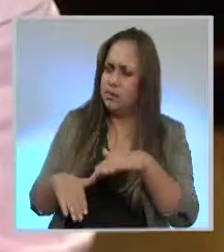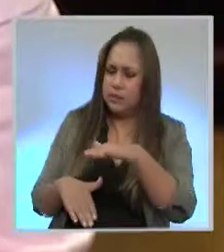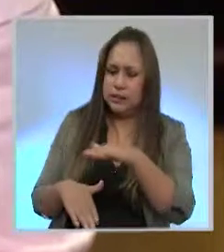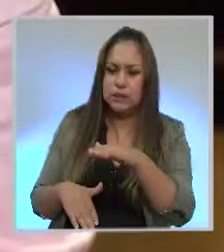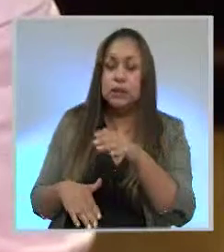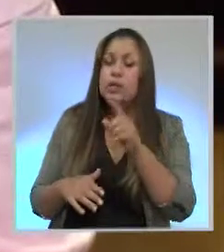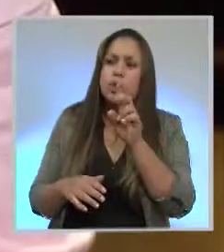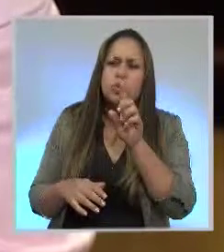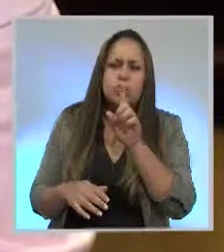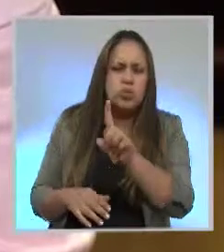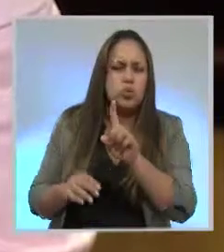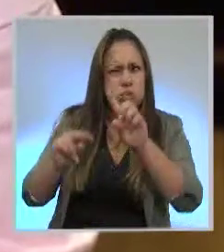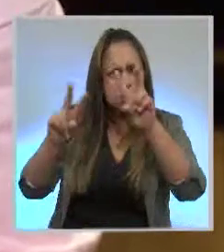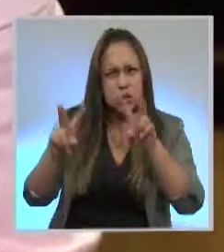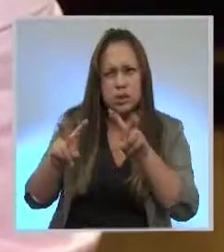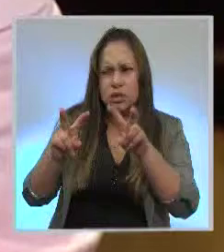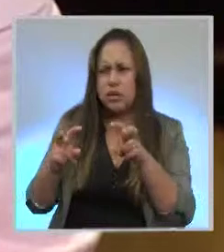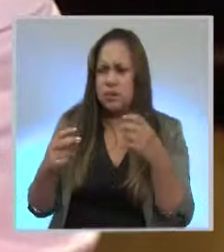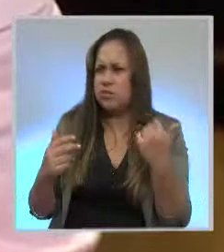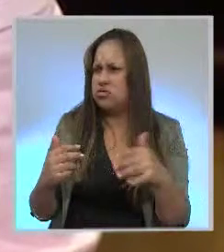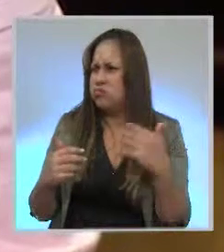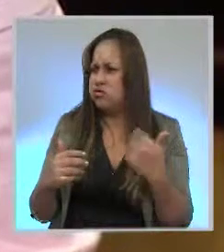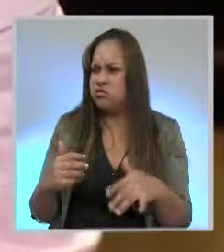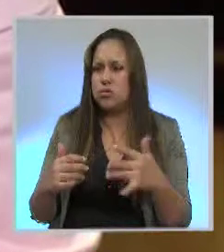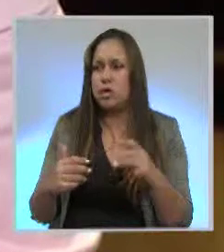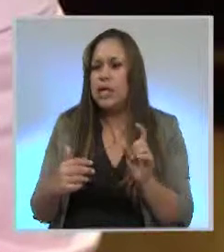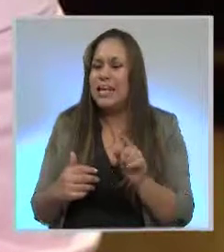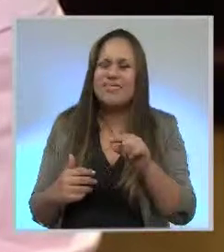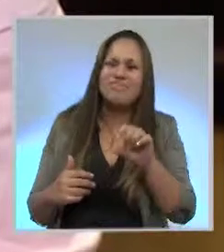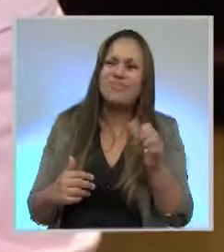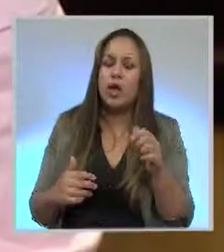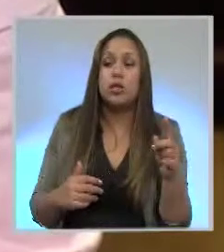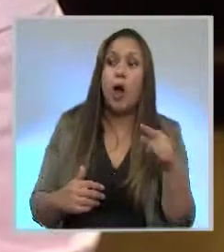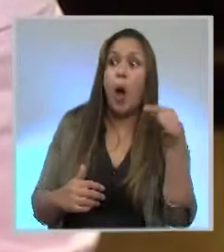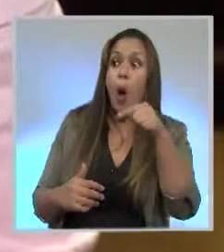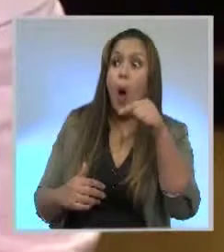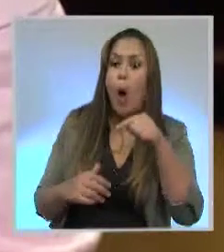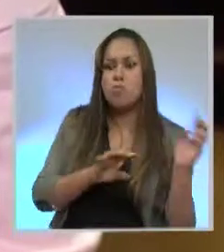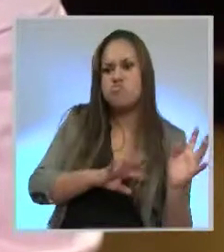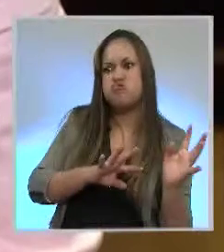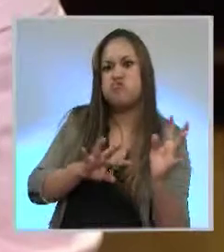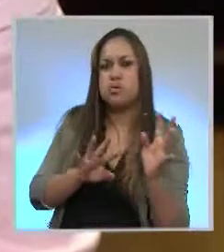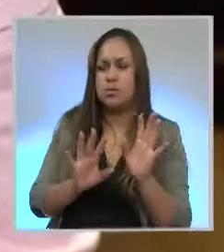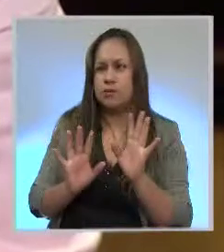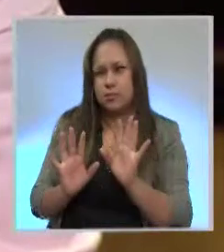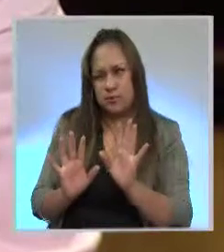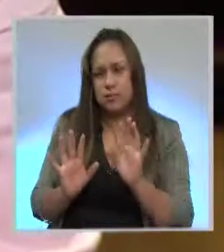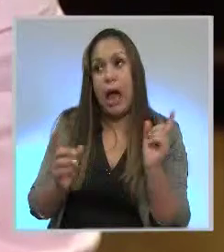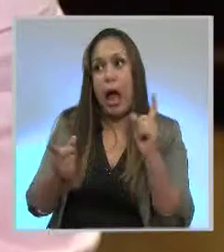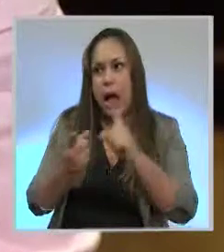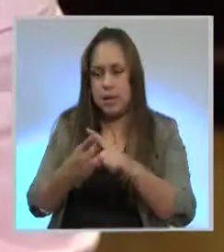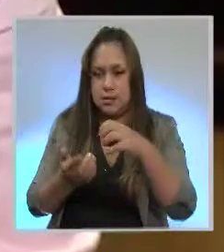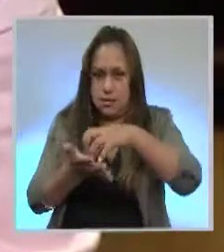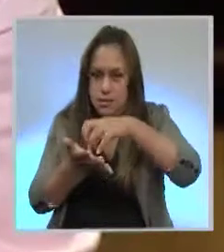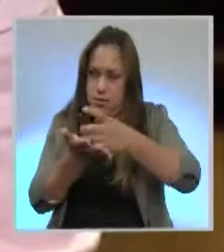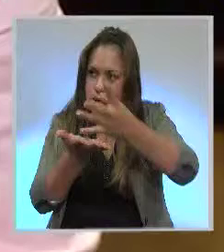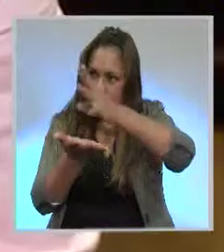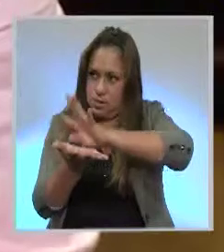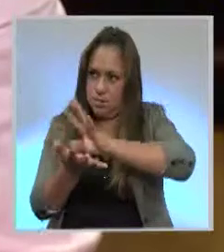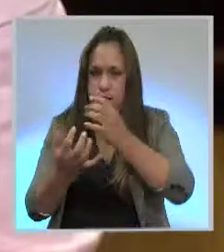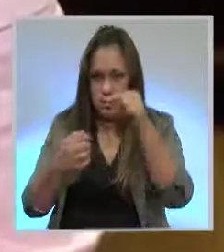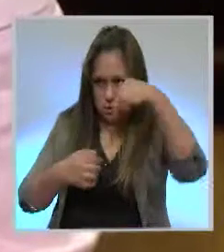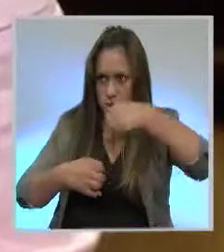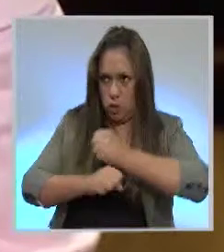los temas que sin duda sonaron durante la movilización del movimiento Creo hacia la Asamblea Nacional esta